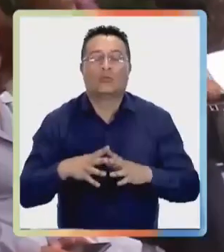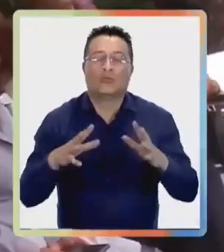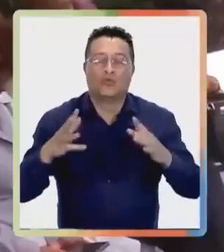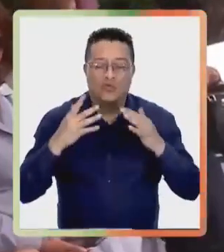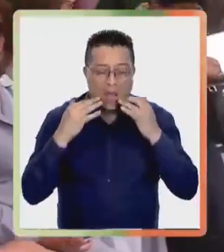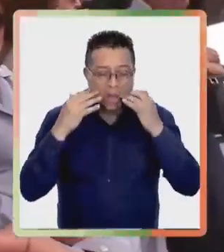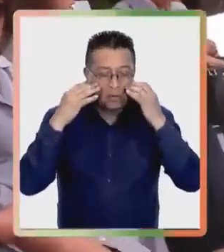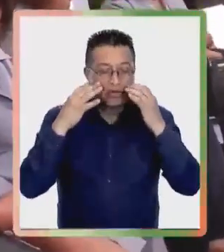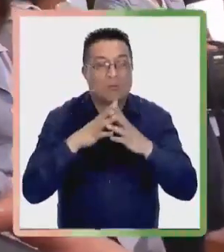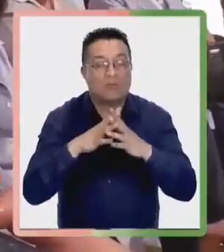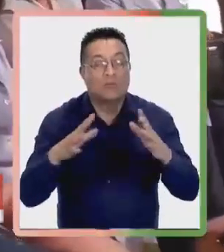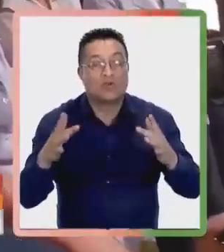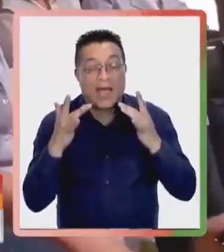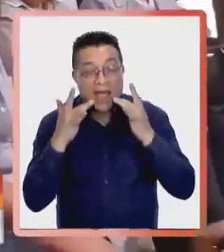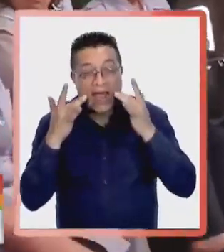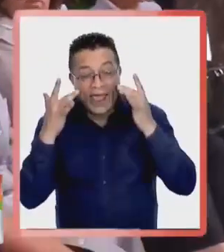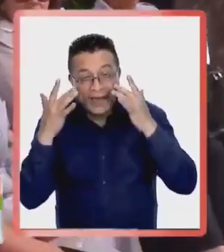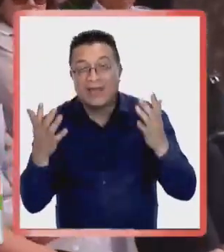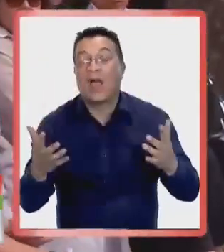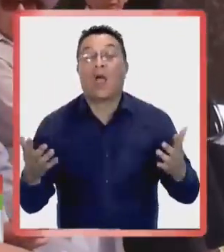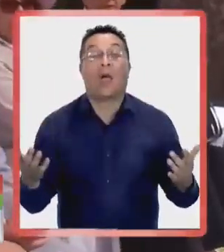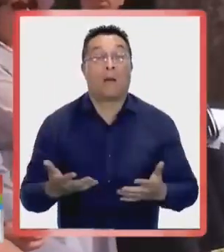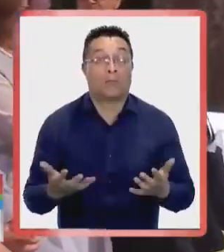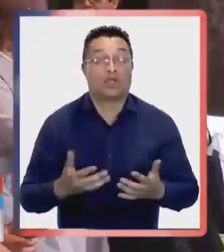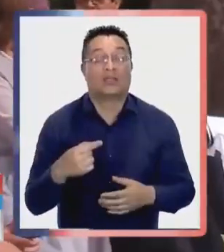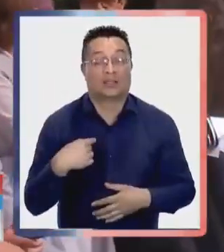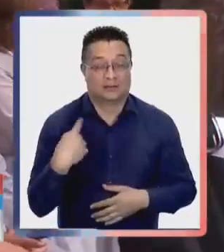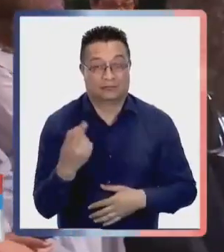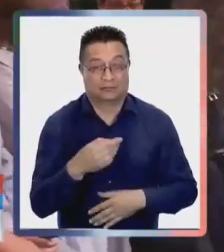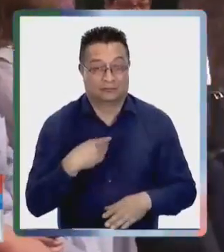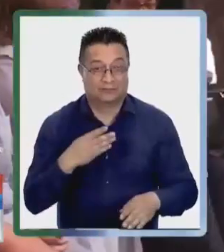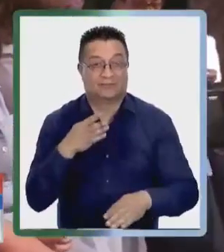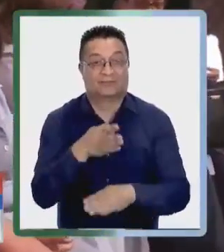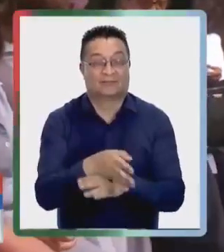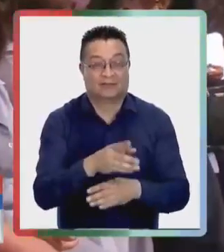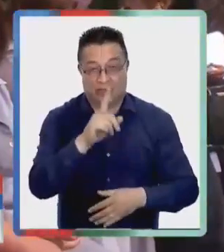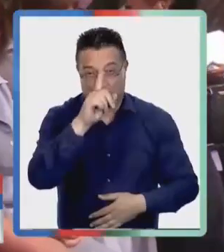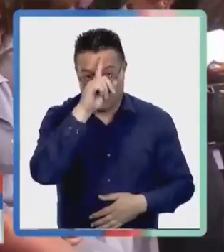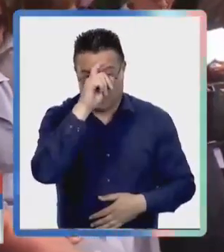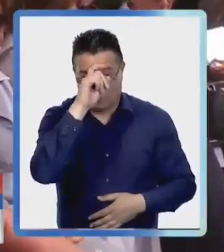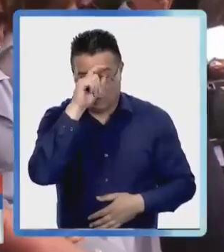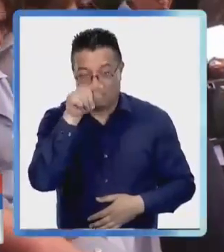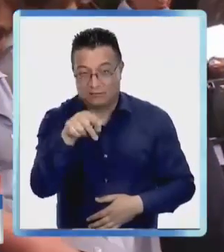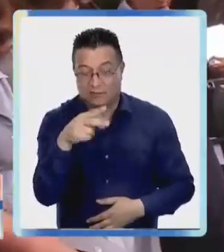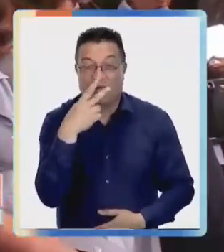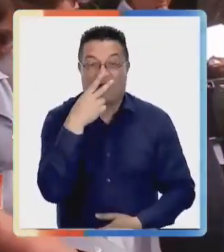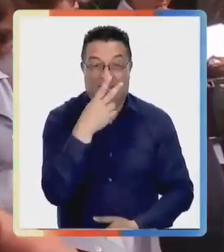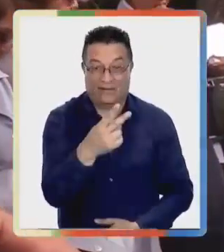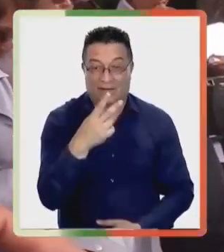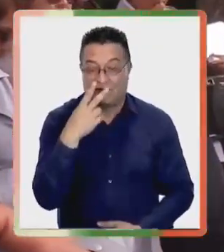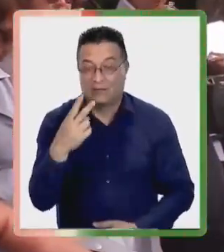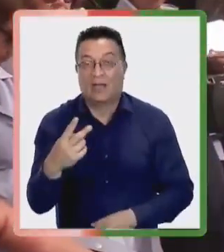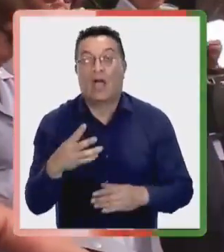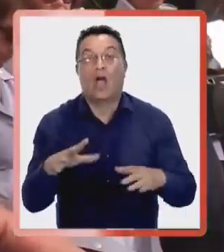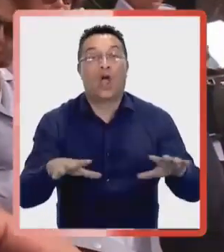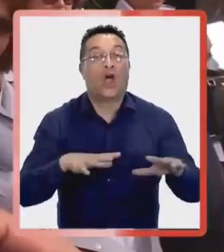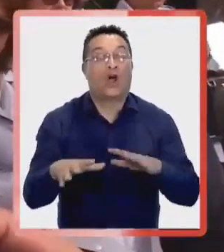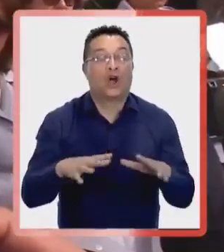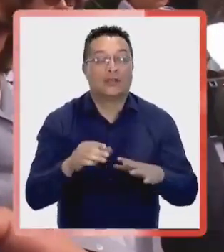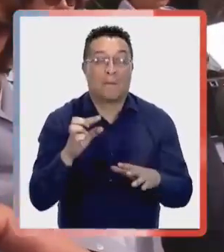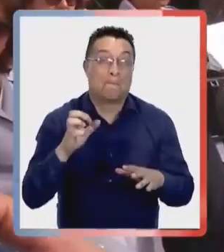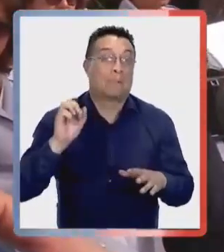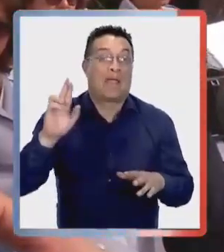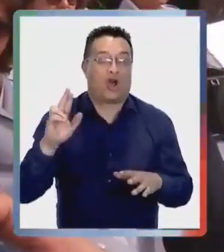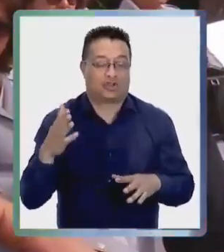emoción, mucha alegría porque uno llegando al hospital como que ve cosas peores que las de